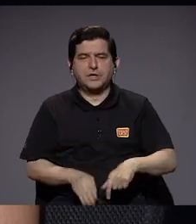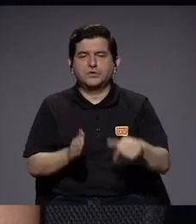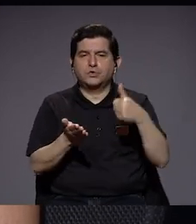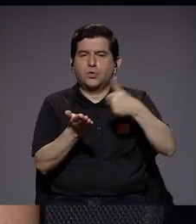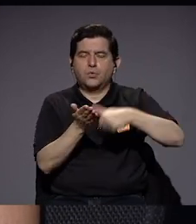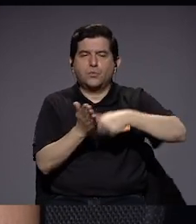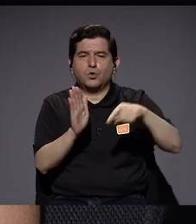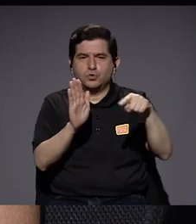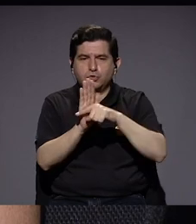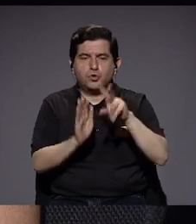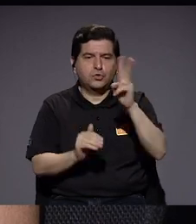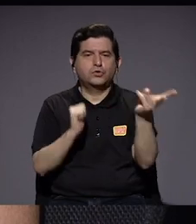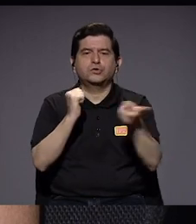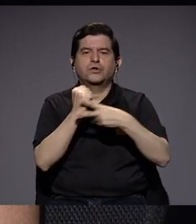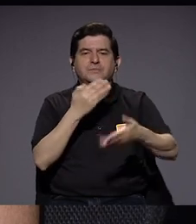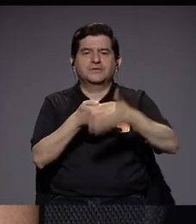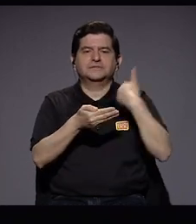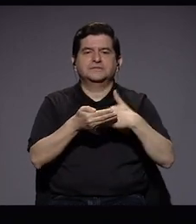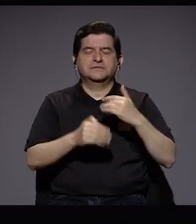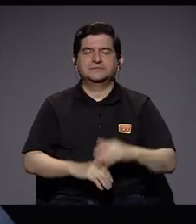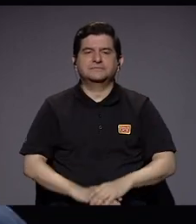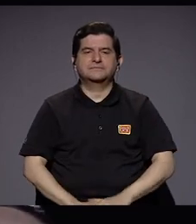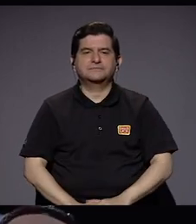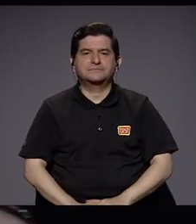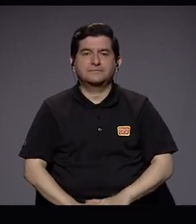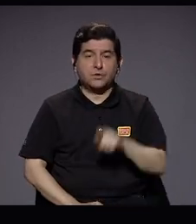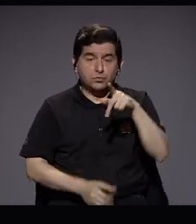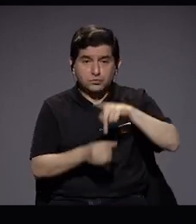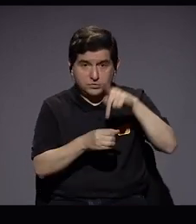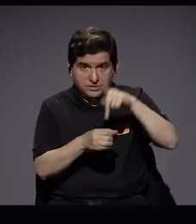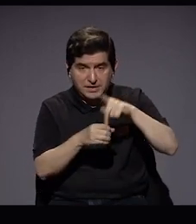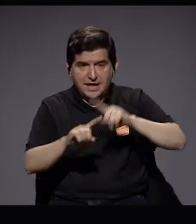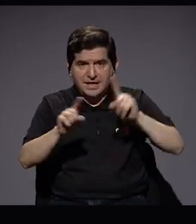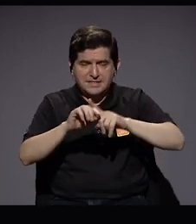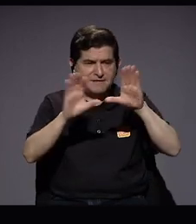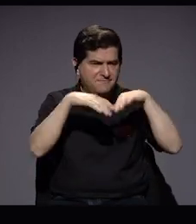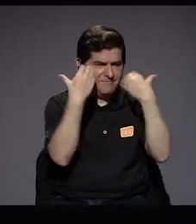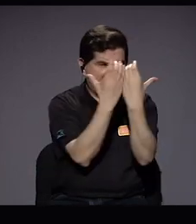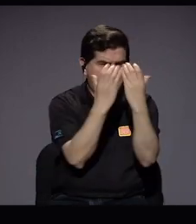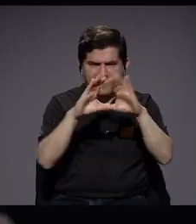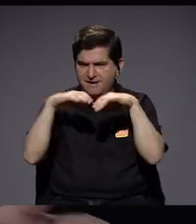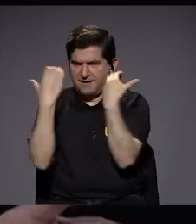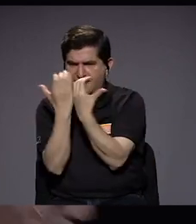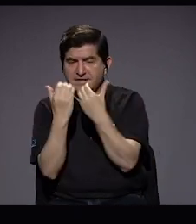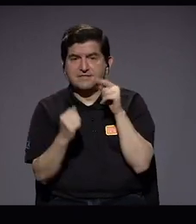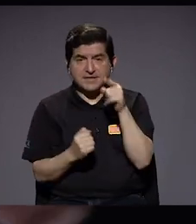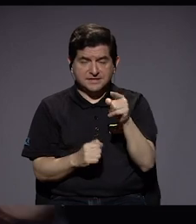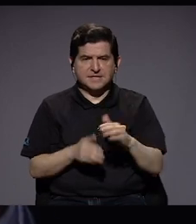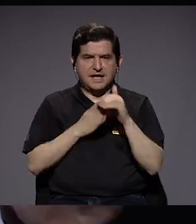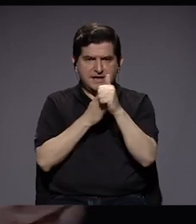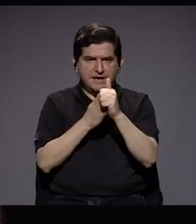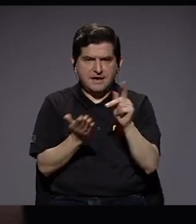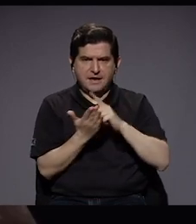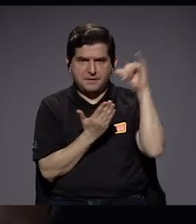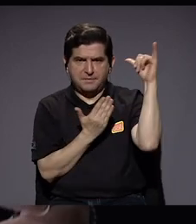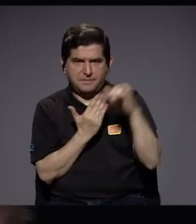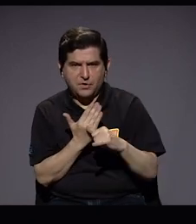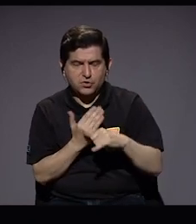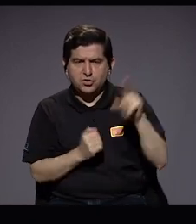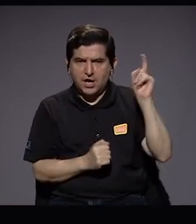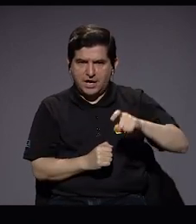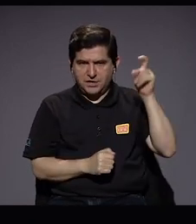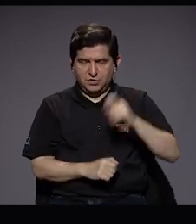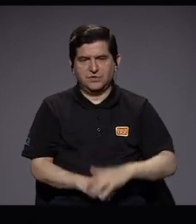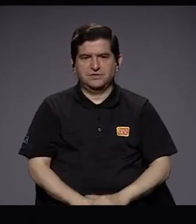votó negativo en sus dos ocasiones. Usted está participando en muchas comisiones y desde esas comisiones lidera proyectos que